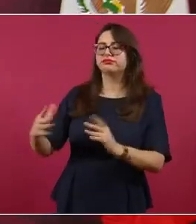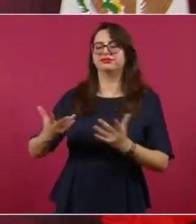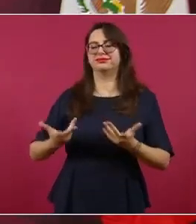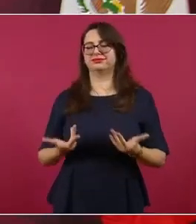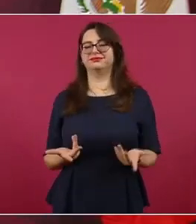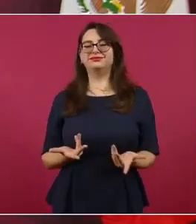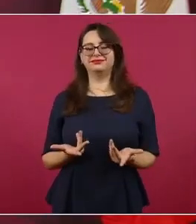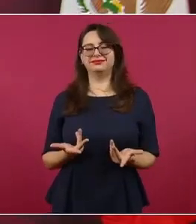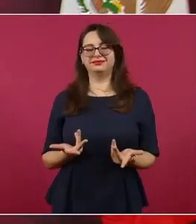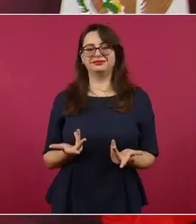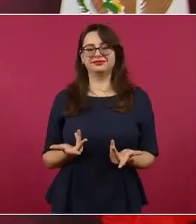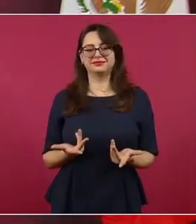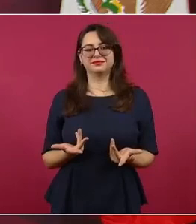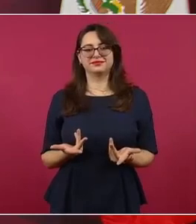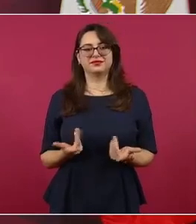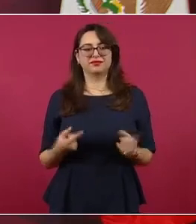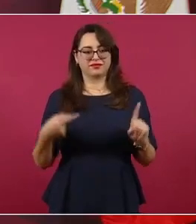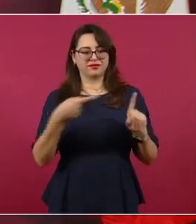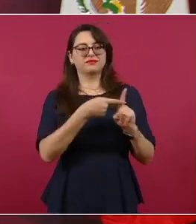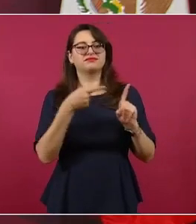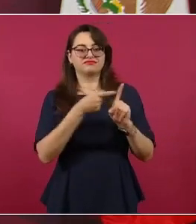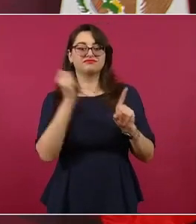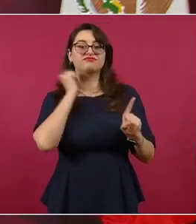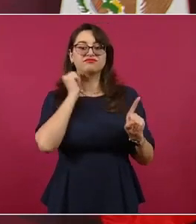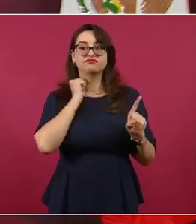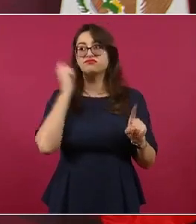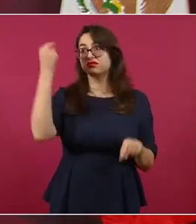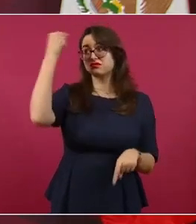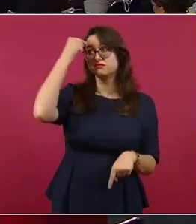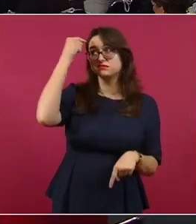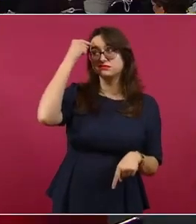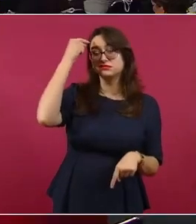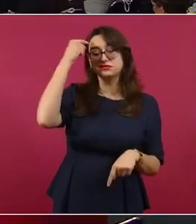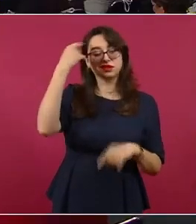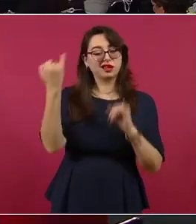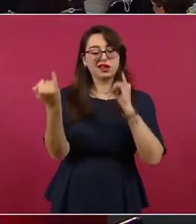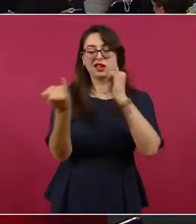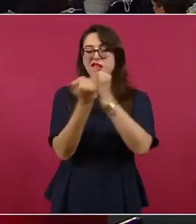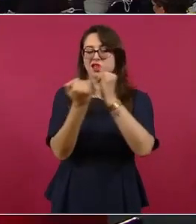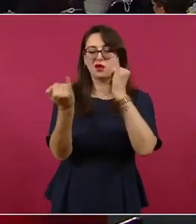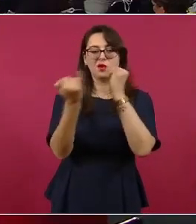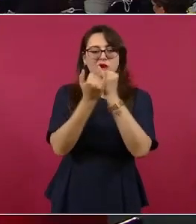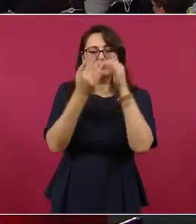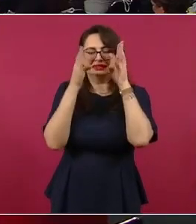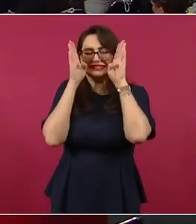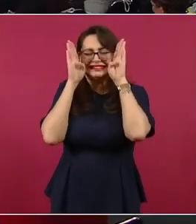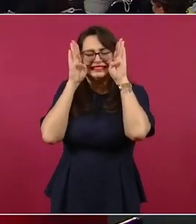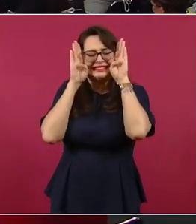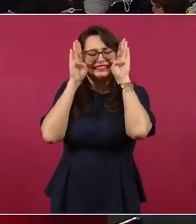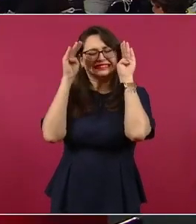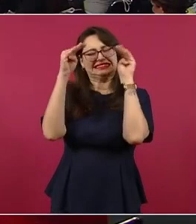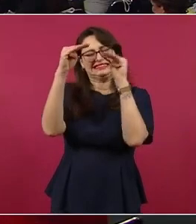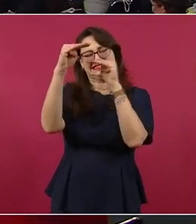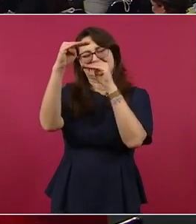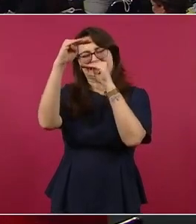esa manera de pensar,